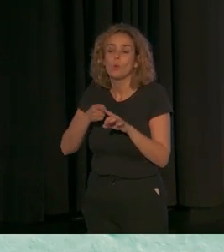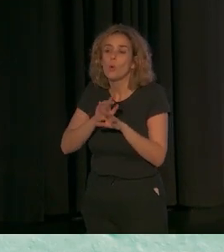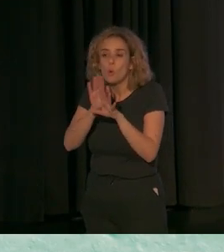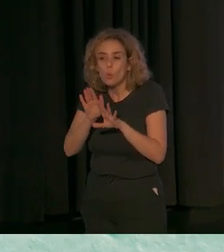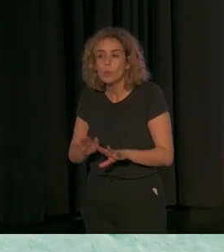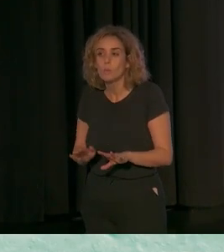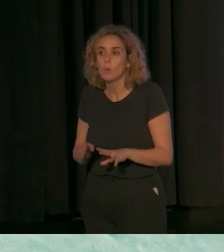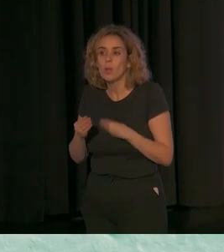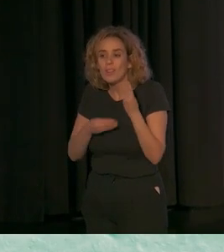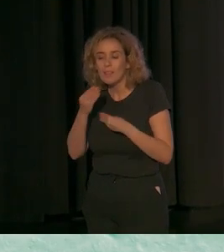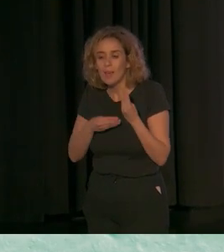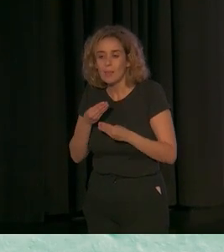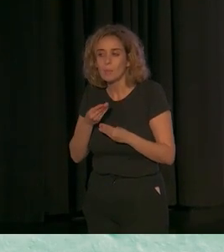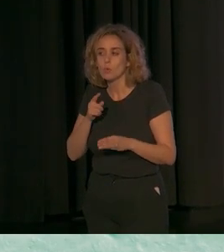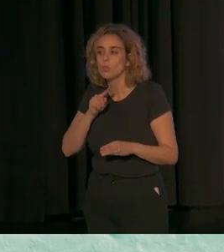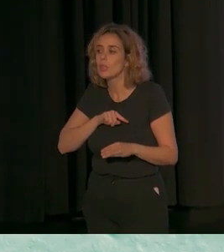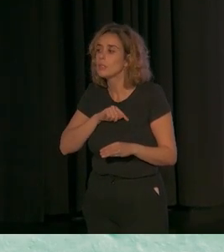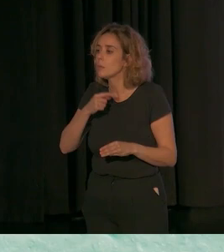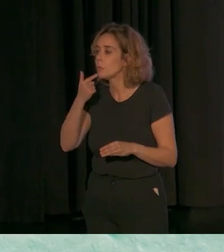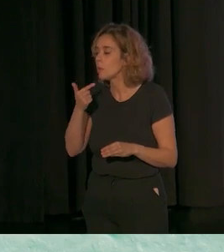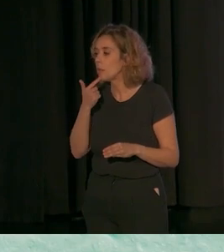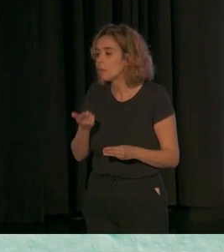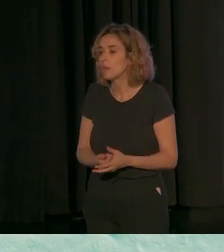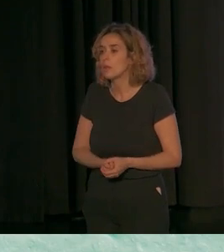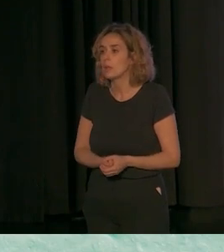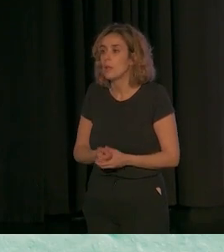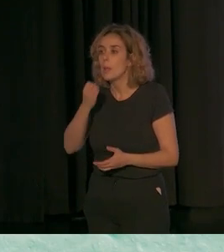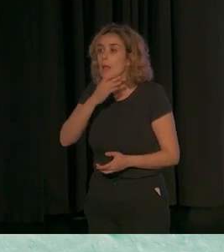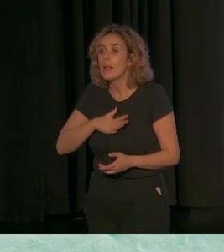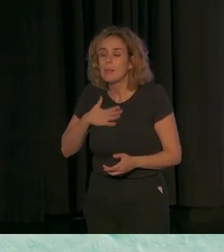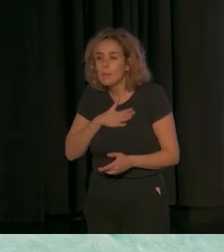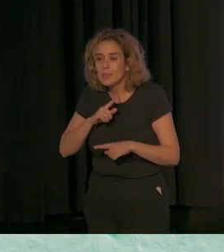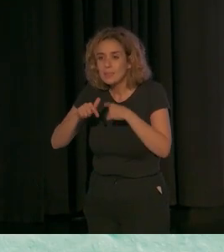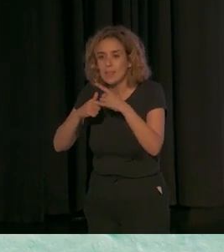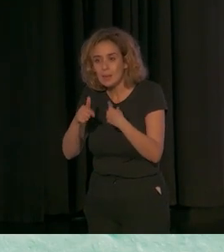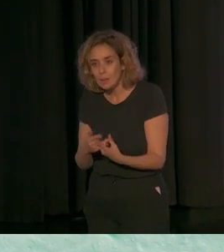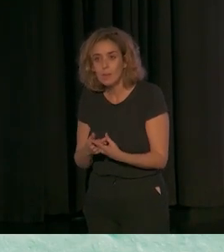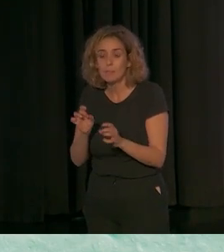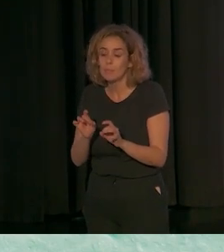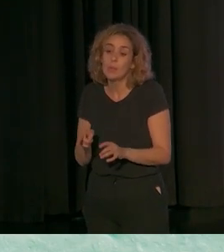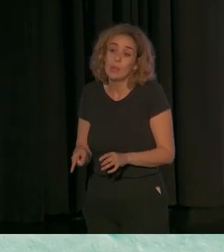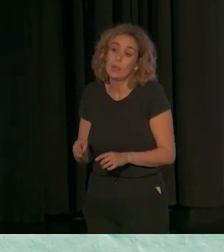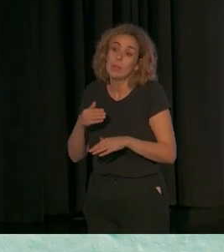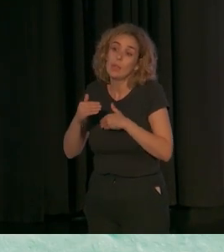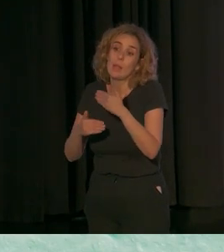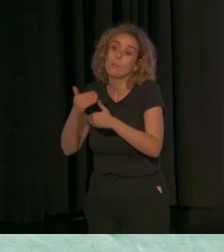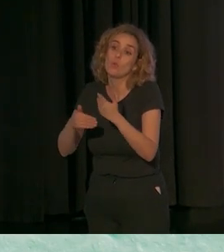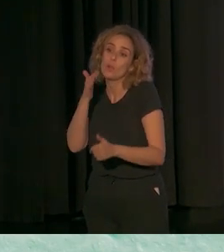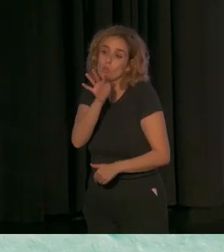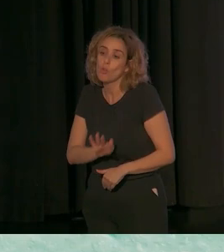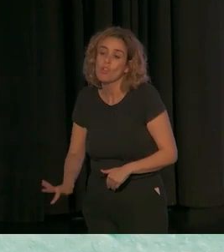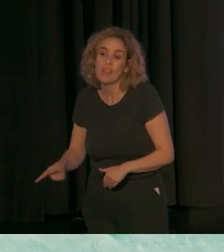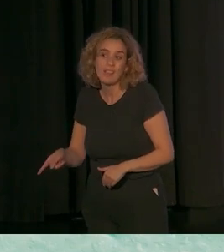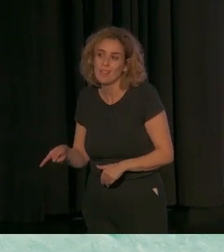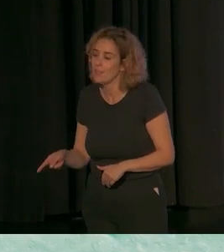haciendo y en este sentido podemos ver que eficacia es el bienestar de la familia y evidentemente el progreso del niño.